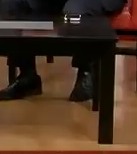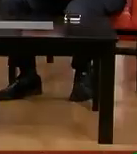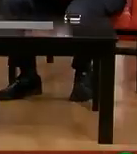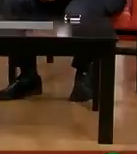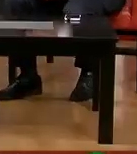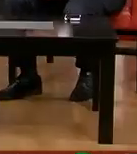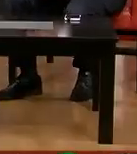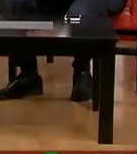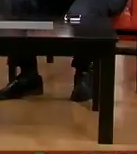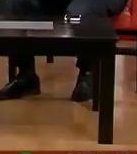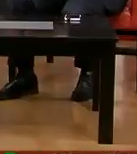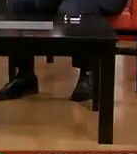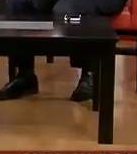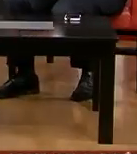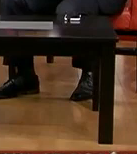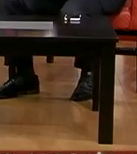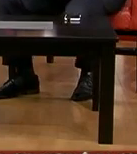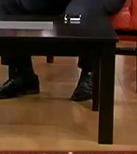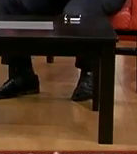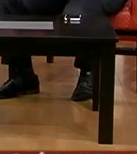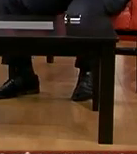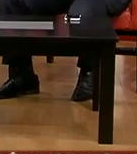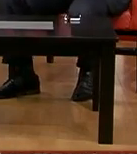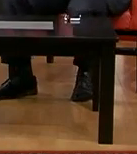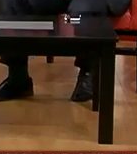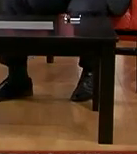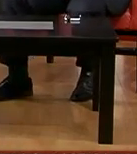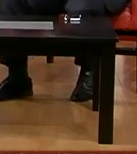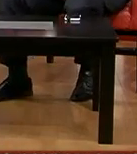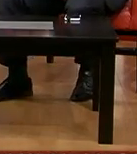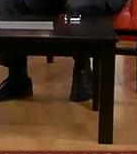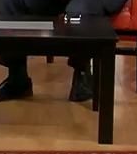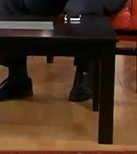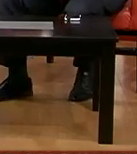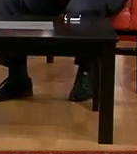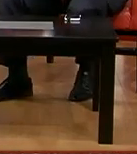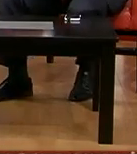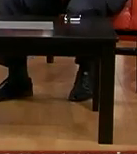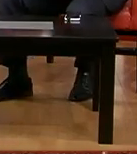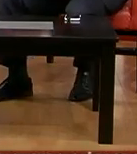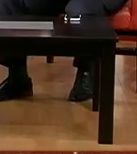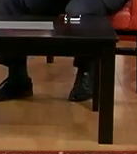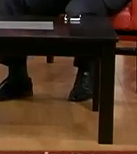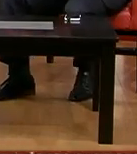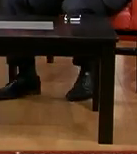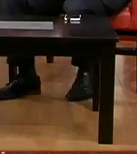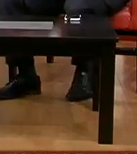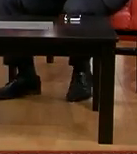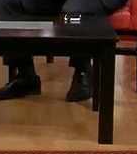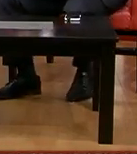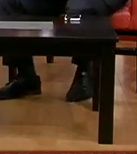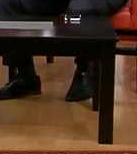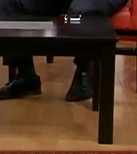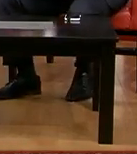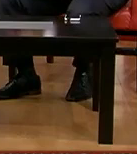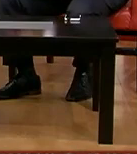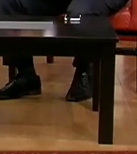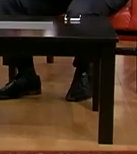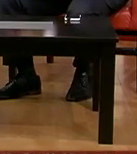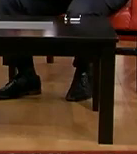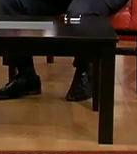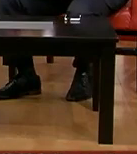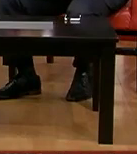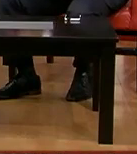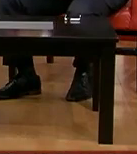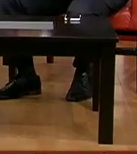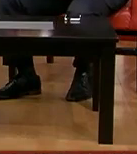Ya está con nosotros nuestra querida Rina Musali nuestra internacionalista estrella aquí en México al día gracias por estar con nosotros bienvenida Gracias a ustedes Bueno pues